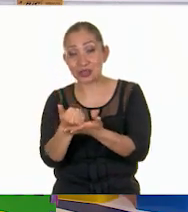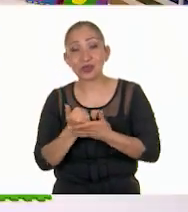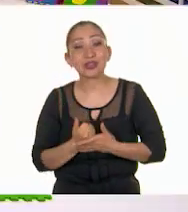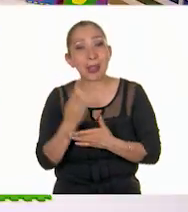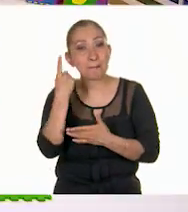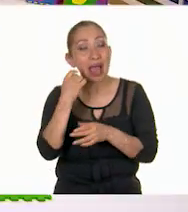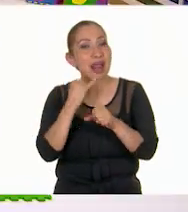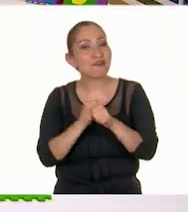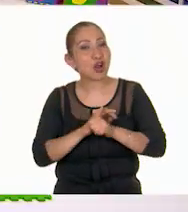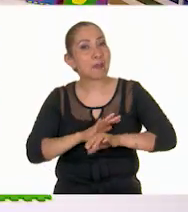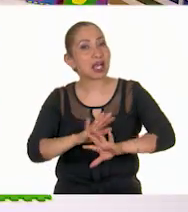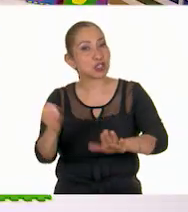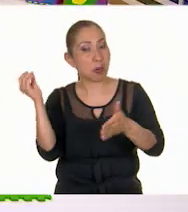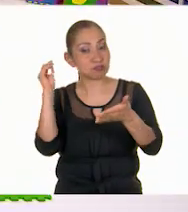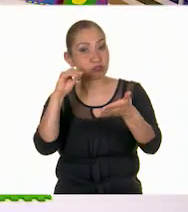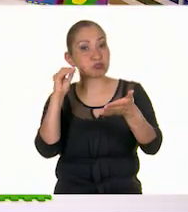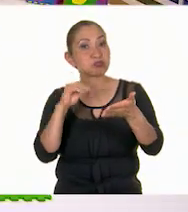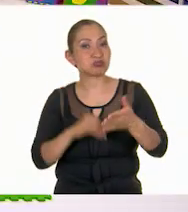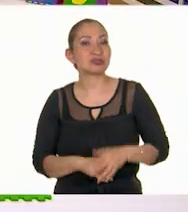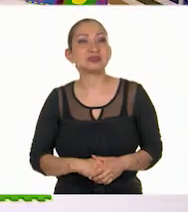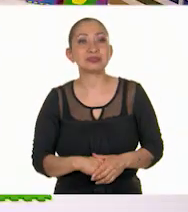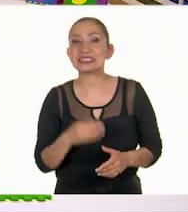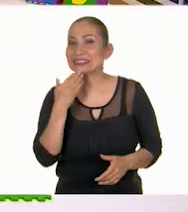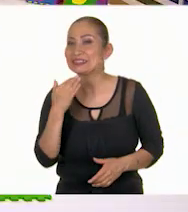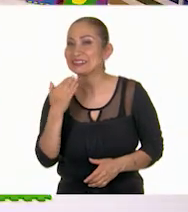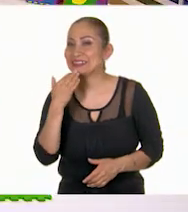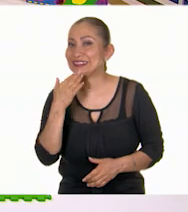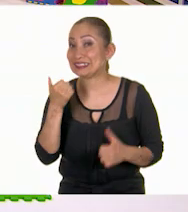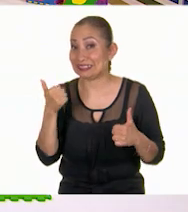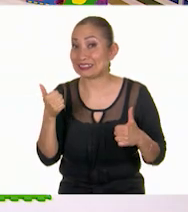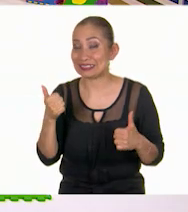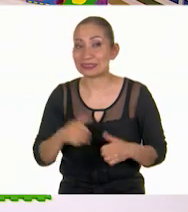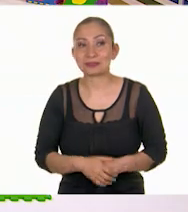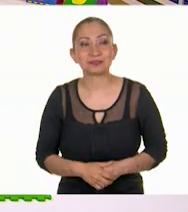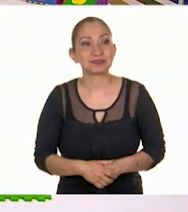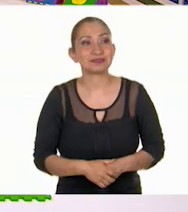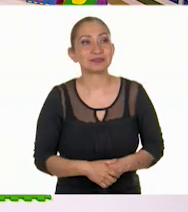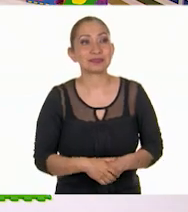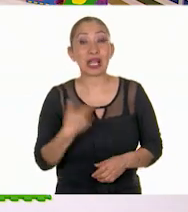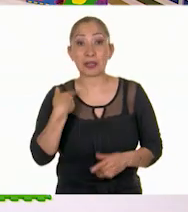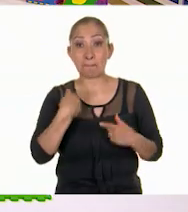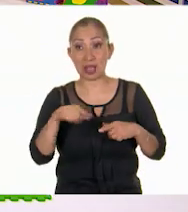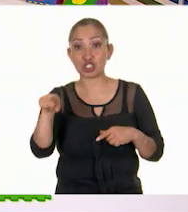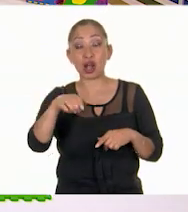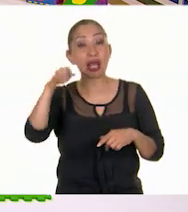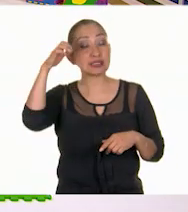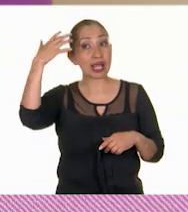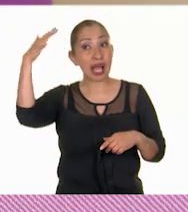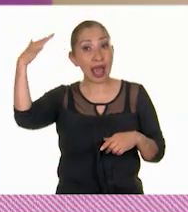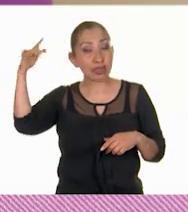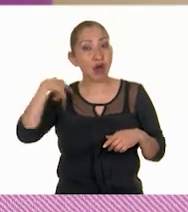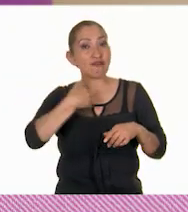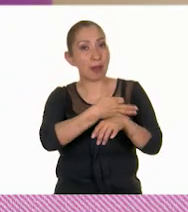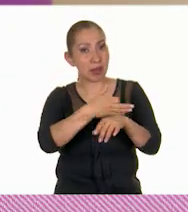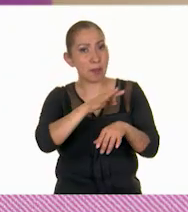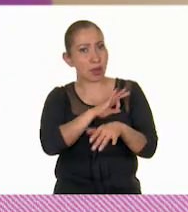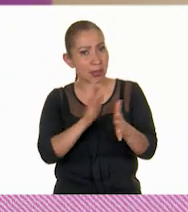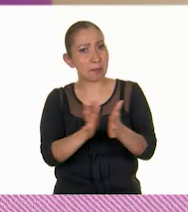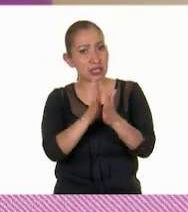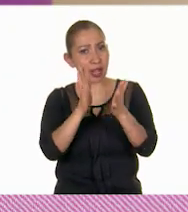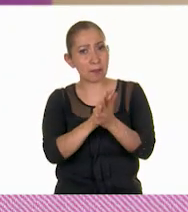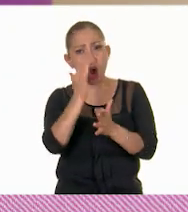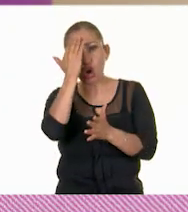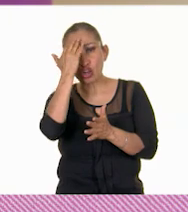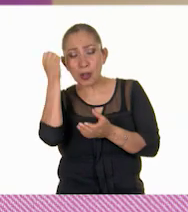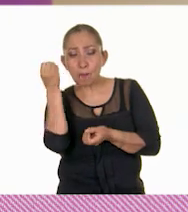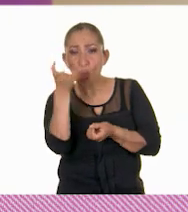También es una muy buena opción. Muy bien, Mariana. ¿Ya ves? Así es. Hasta las personas mayores o familiares pueden participar con sus